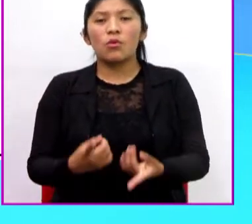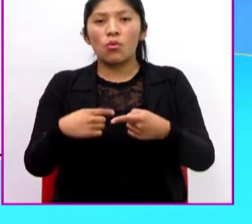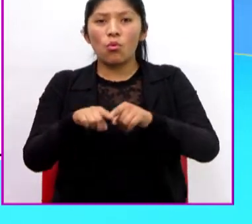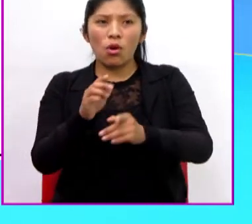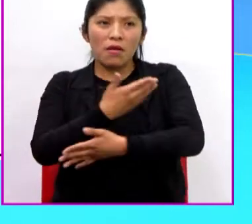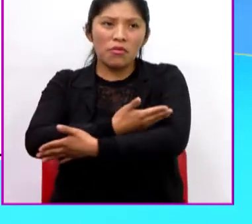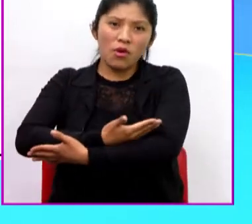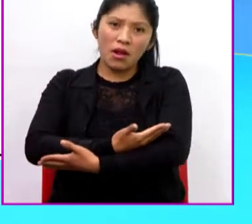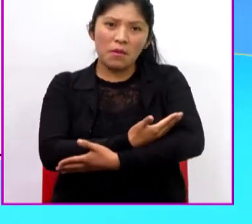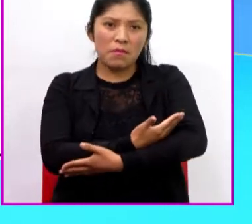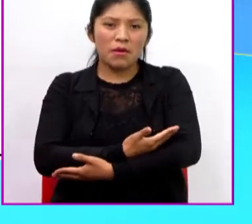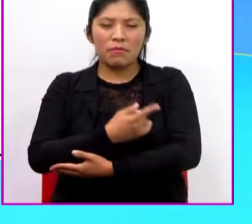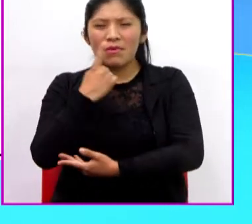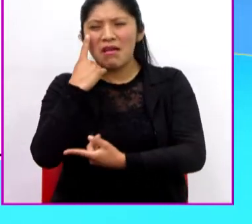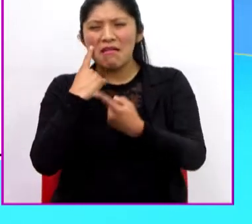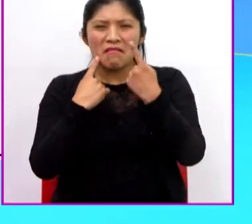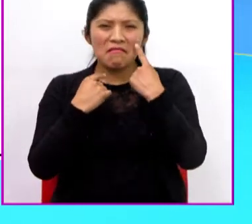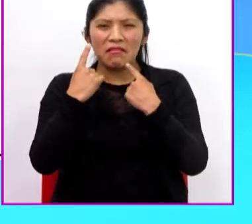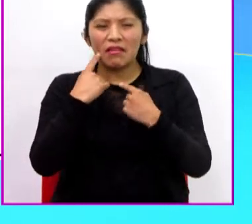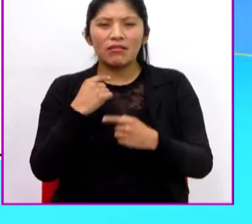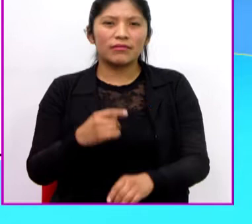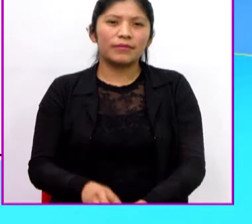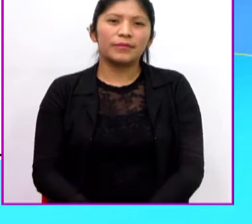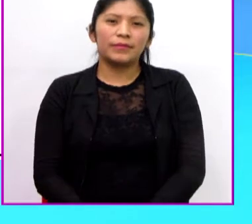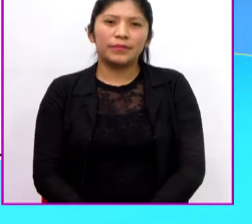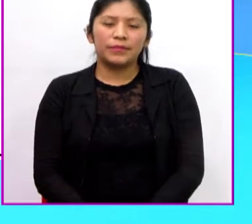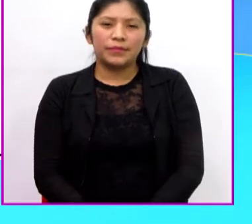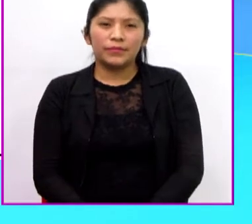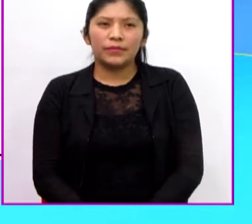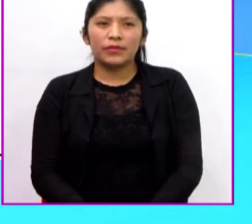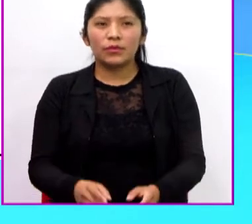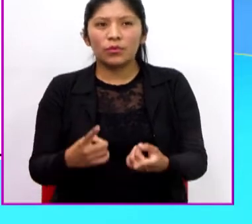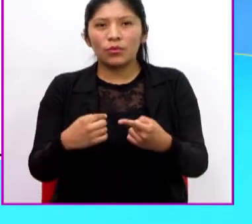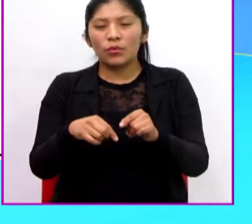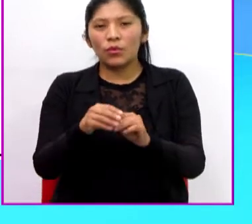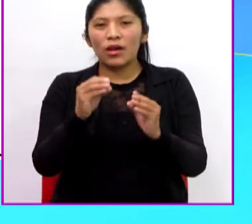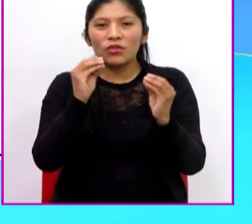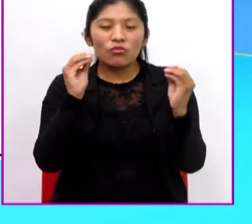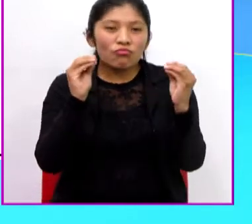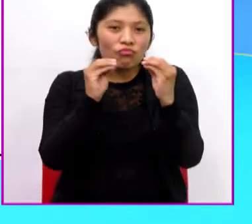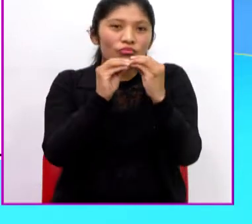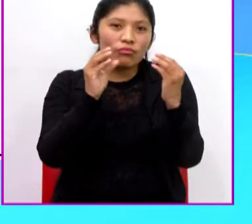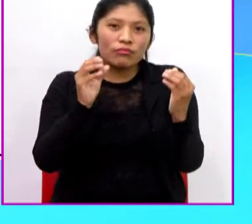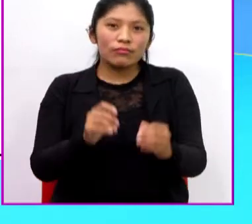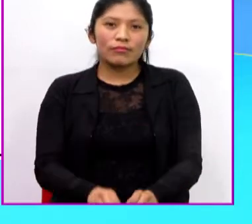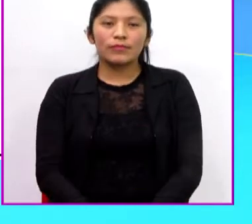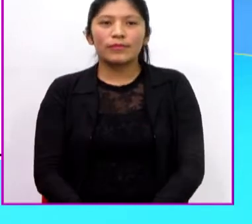un bebé comienza a llorar. Cuando damos un beso.